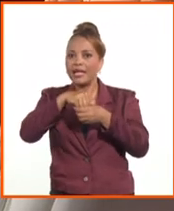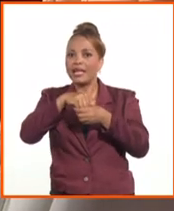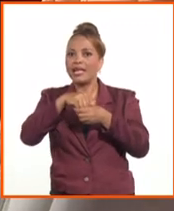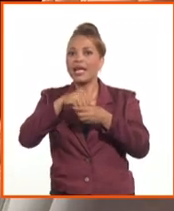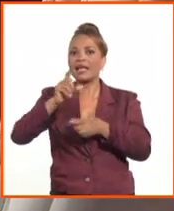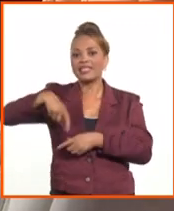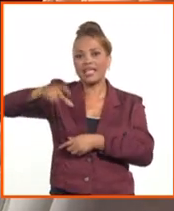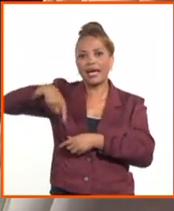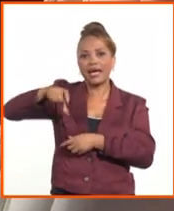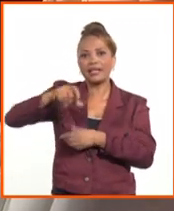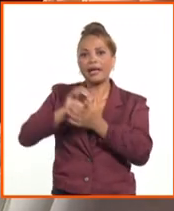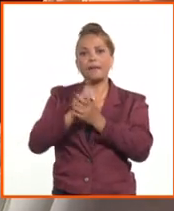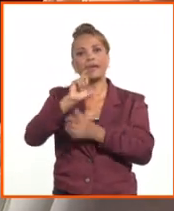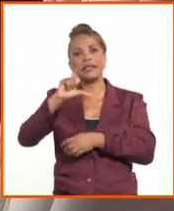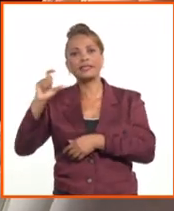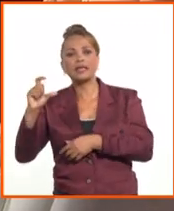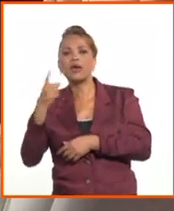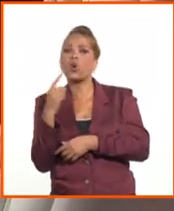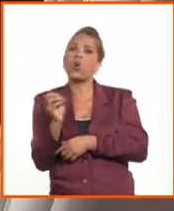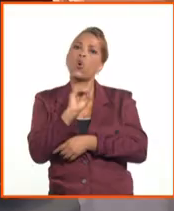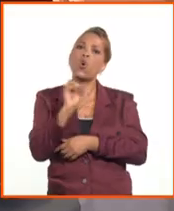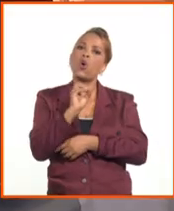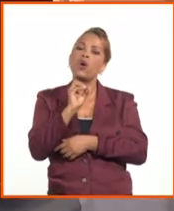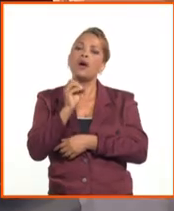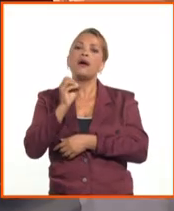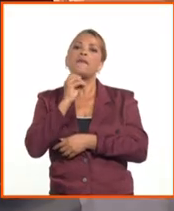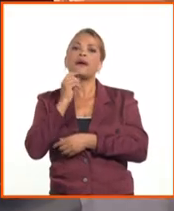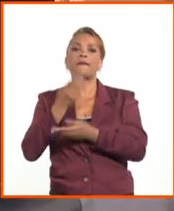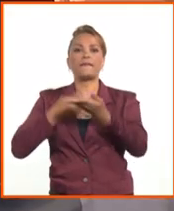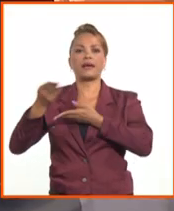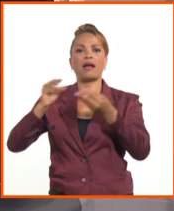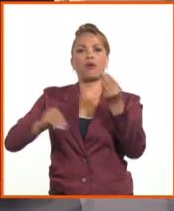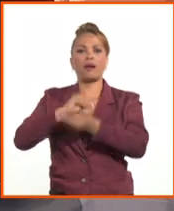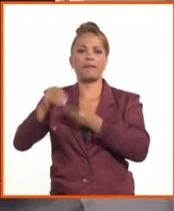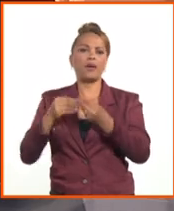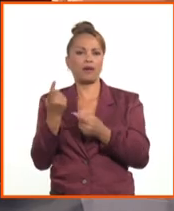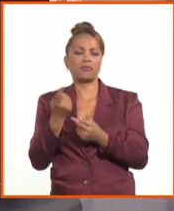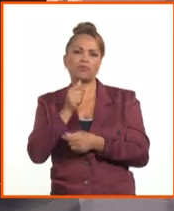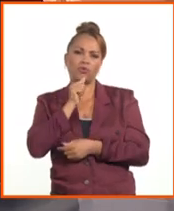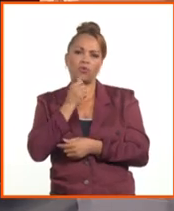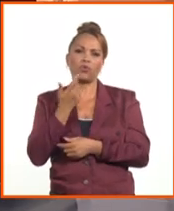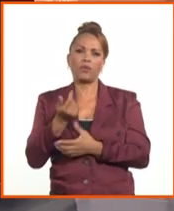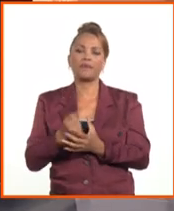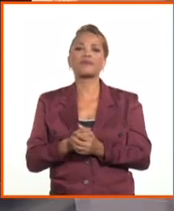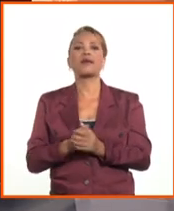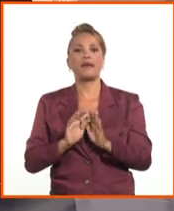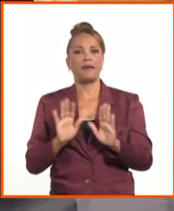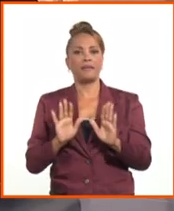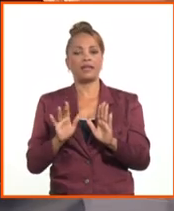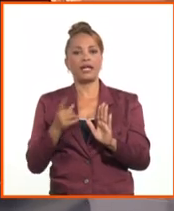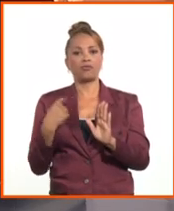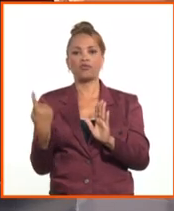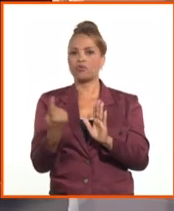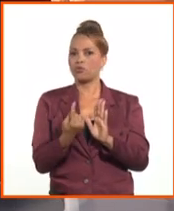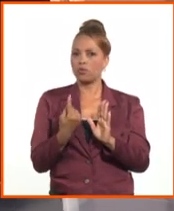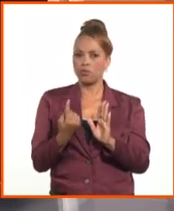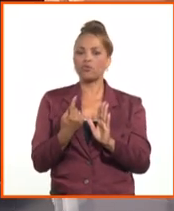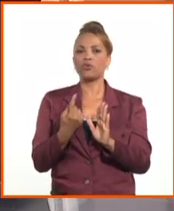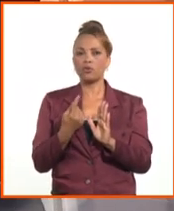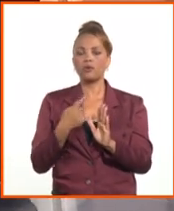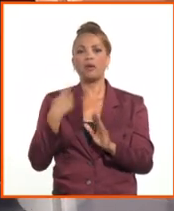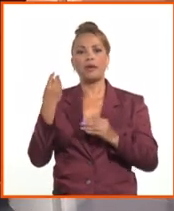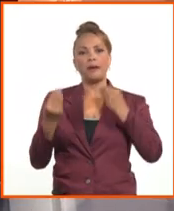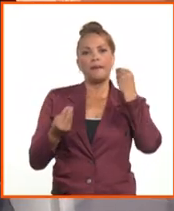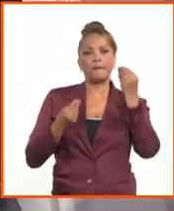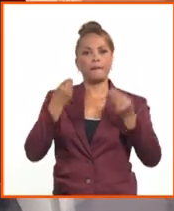solo va a ser para este mercado cambiario? Mira, Randy, esas son particularidades que tenemos nosotros, pero tienen su